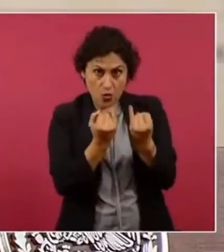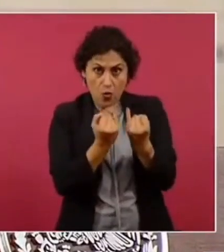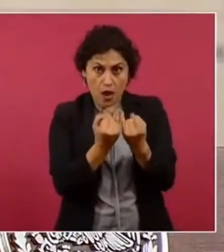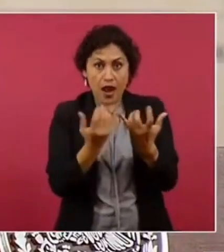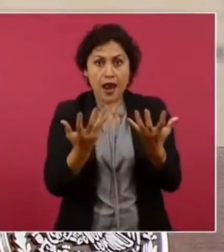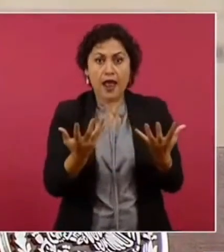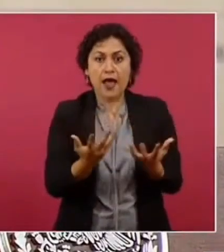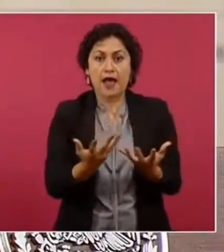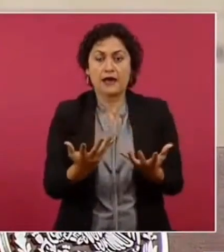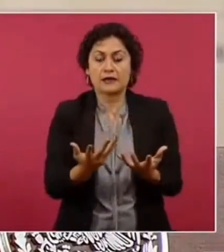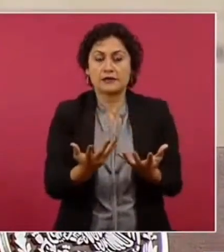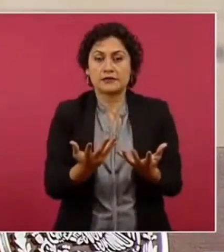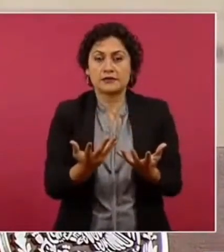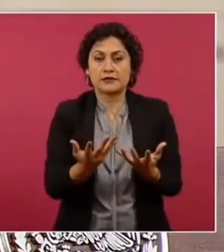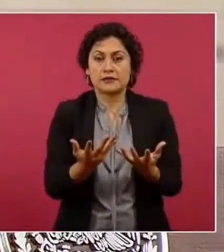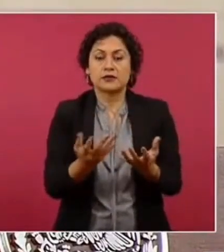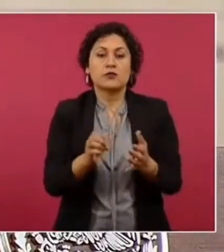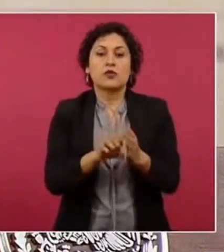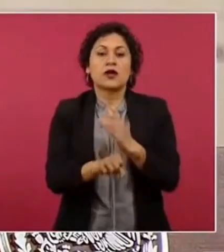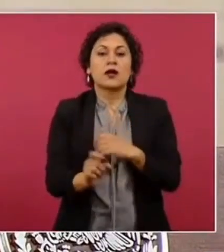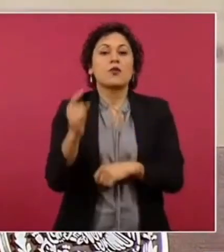en la Florida